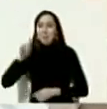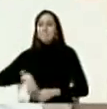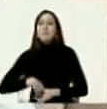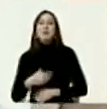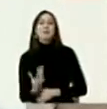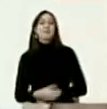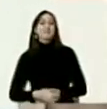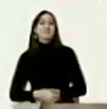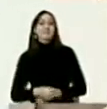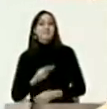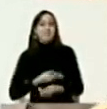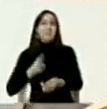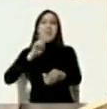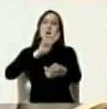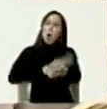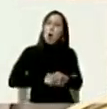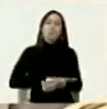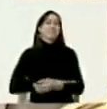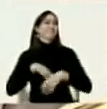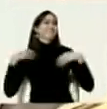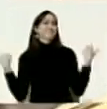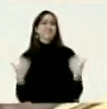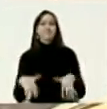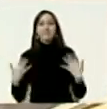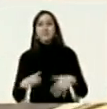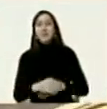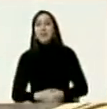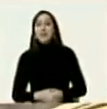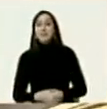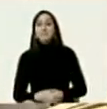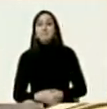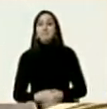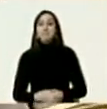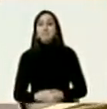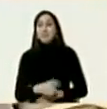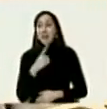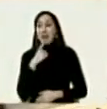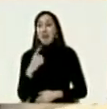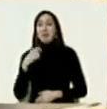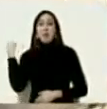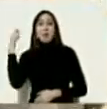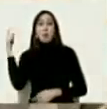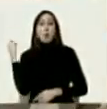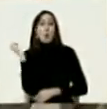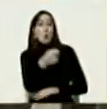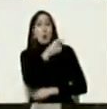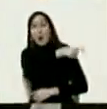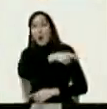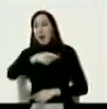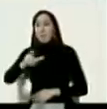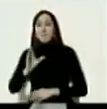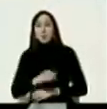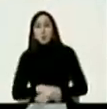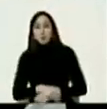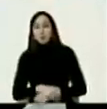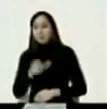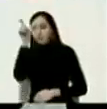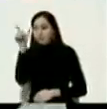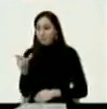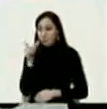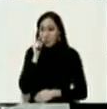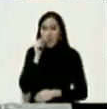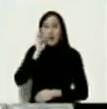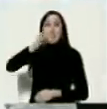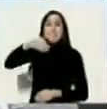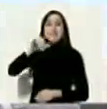peor que nunca como diría por allá por Apure alguien Eduardo Piñate Apureño de